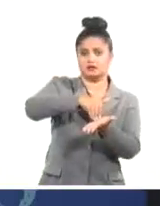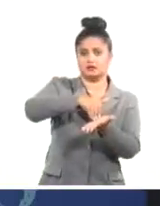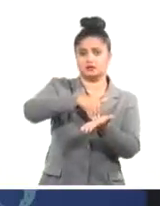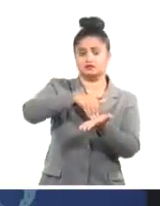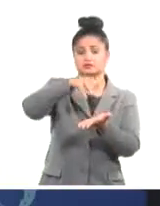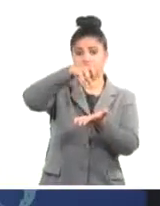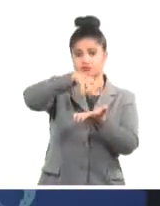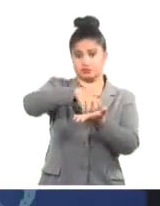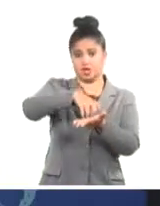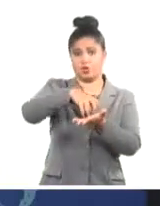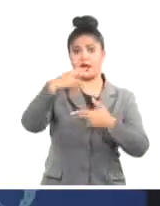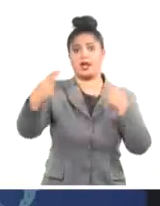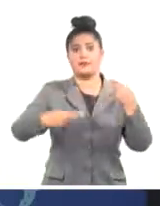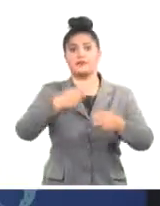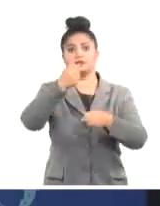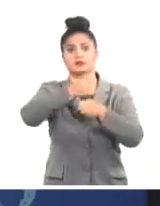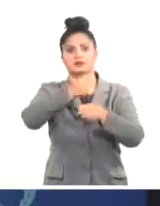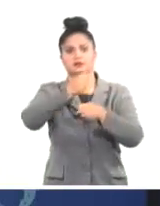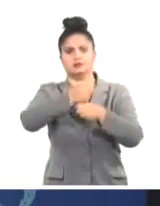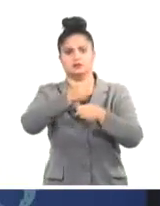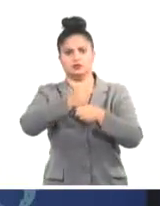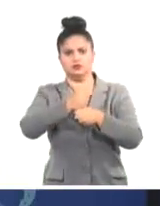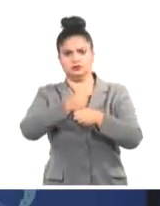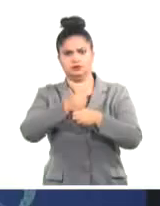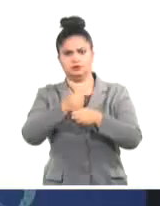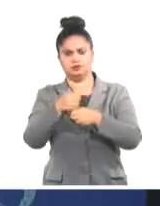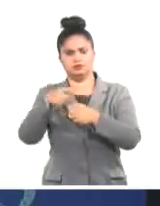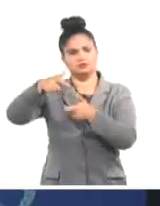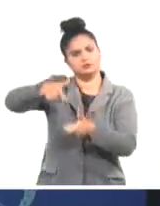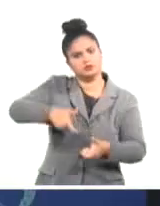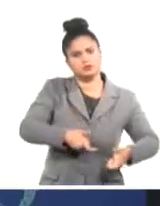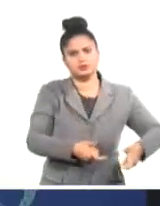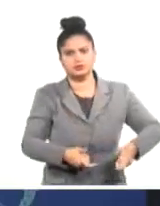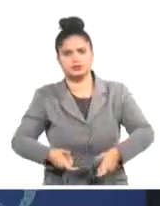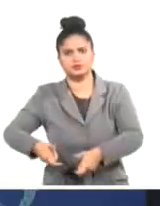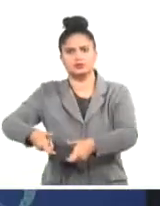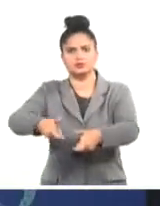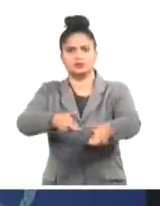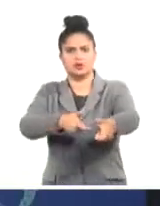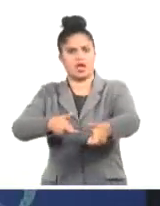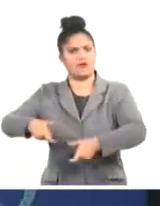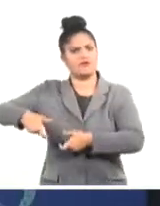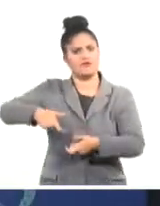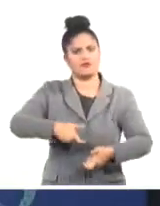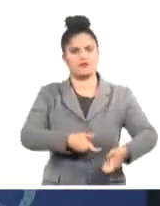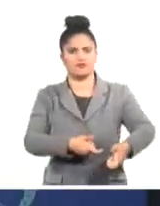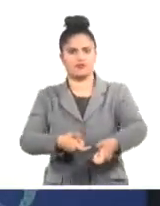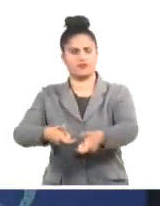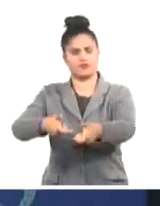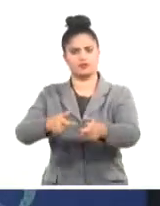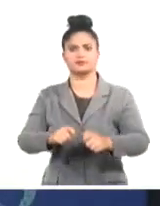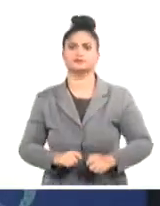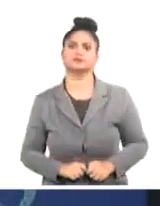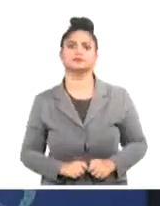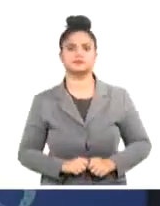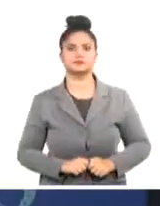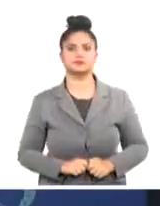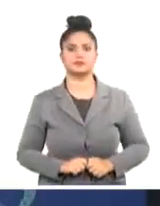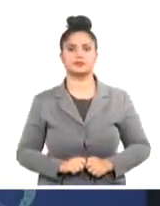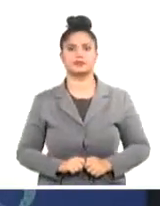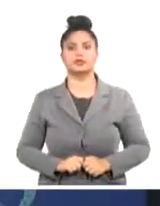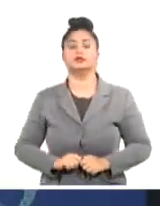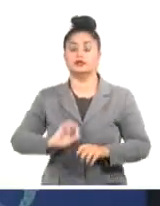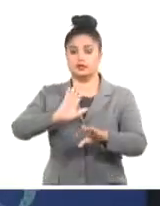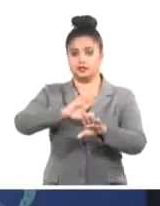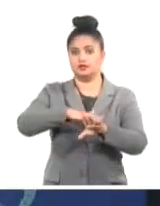para realizar labores de fumigación agrícola. Después de terminar su segundo vuelo de aplicación, la aeronave, piloteada por el capitán